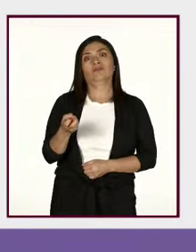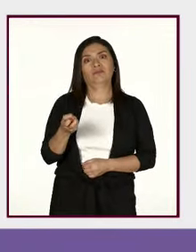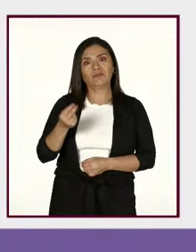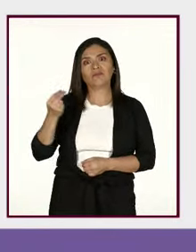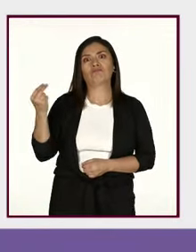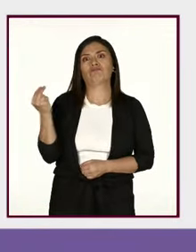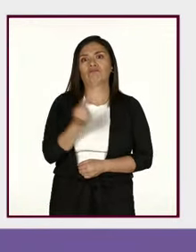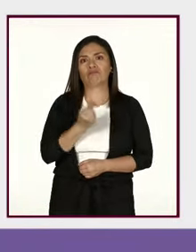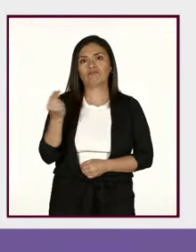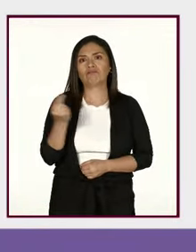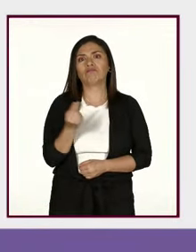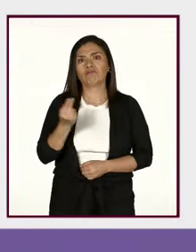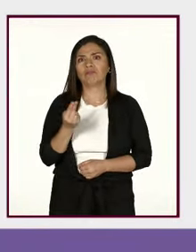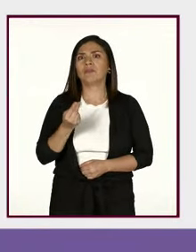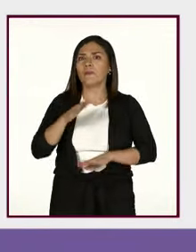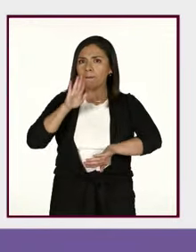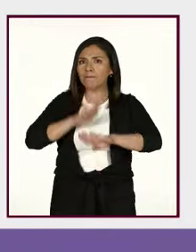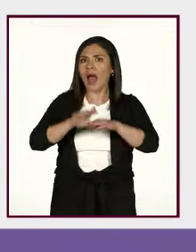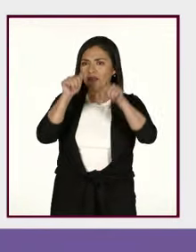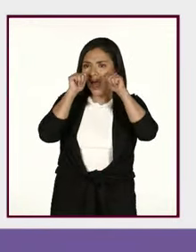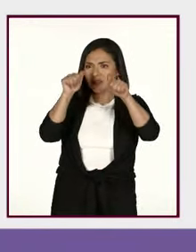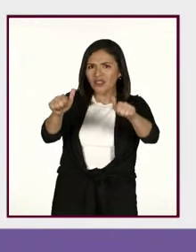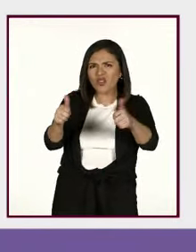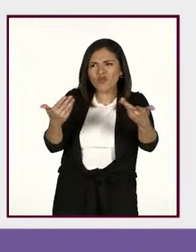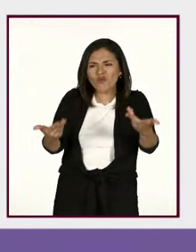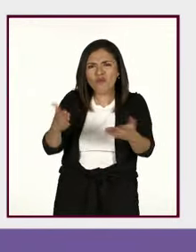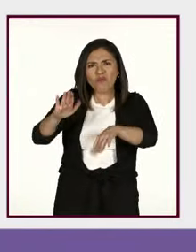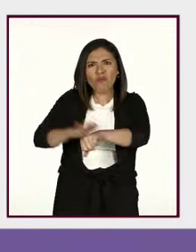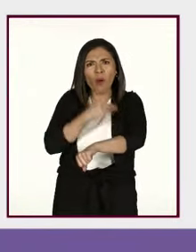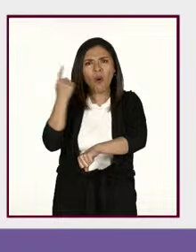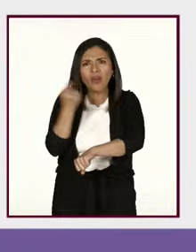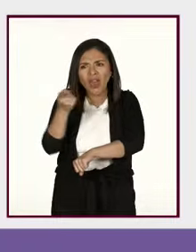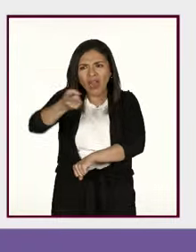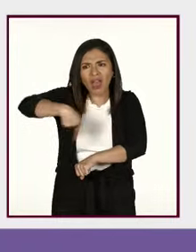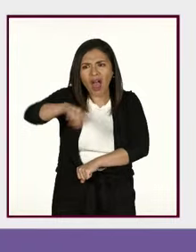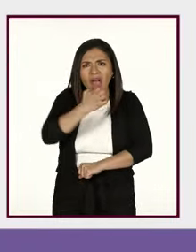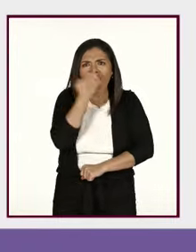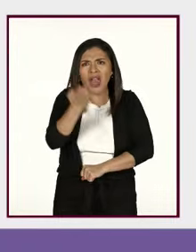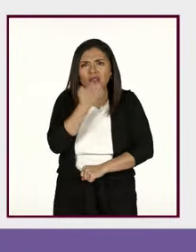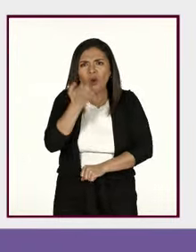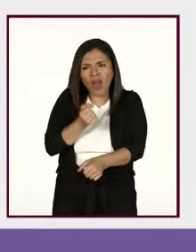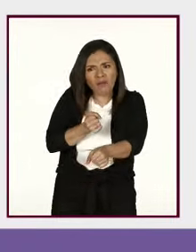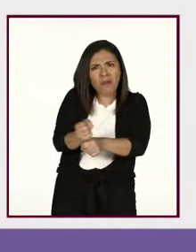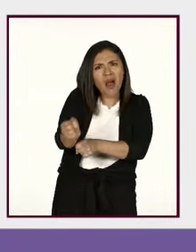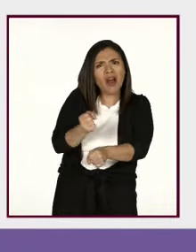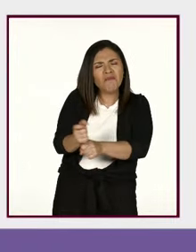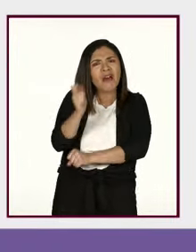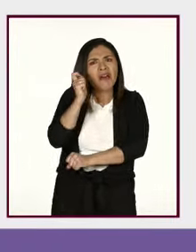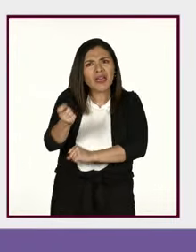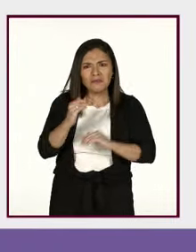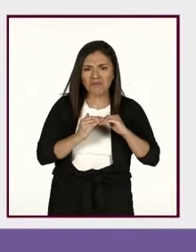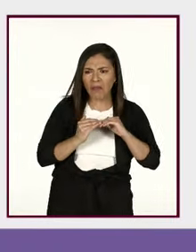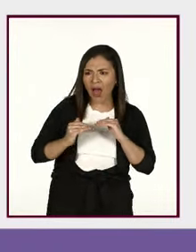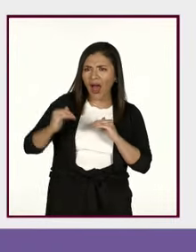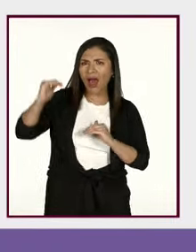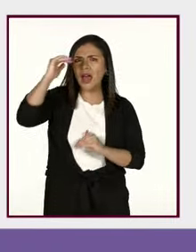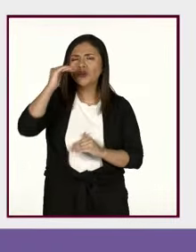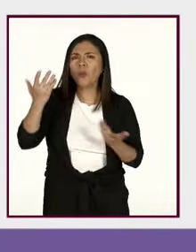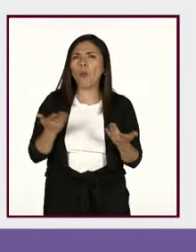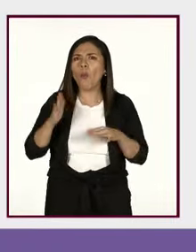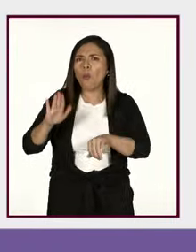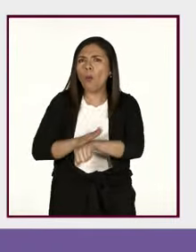que volteemos a ver qué está ocurriendo en el ámbito escolar y por qué se está incrementando de manera